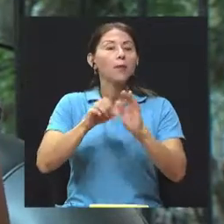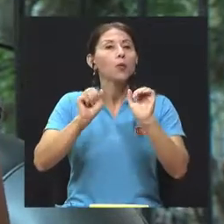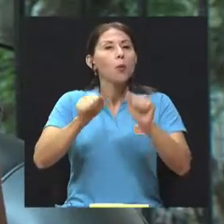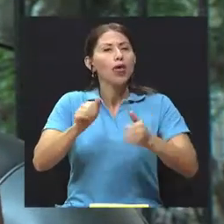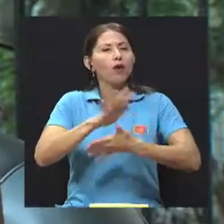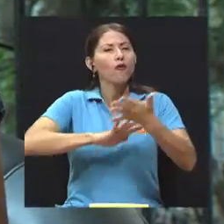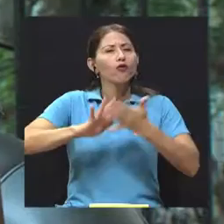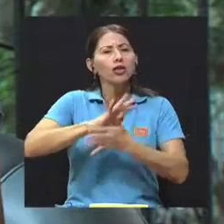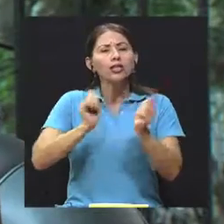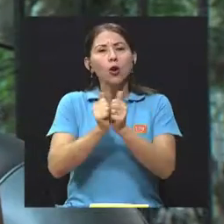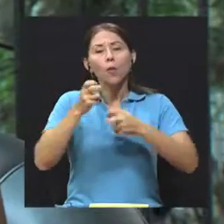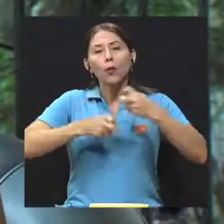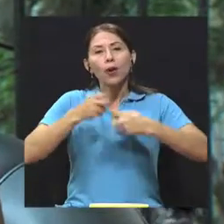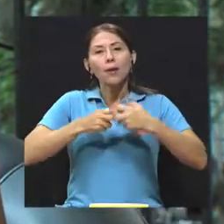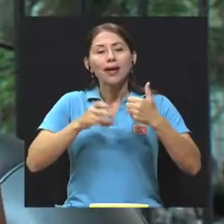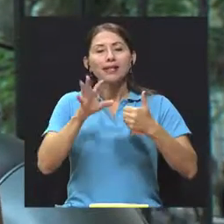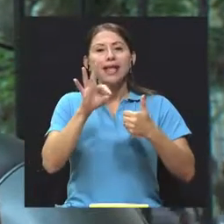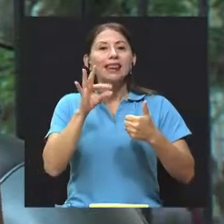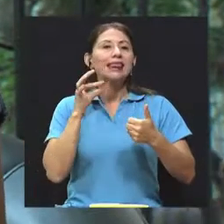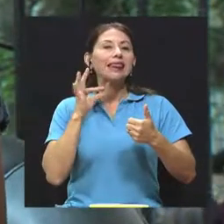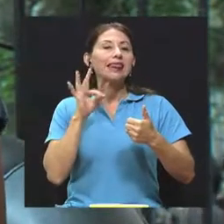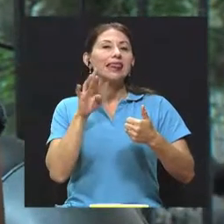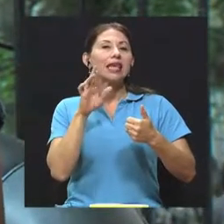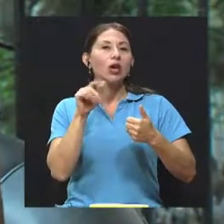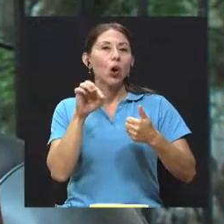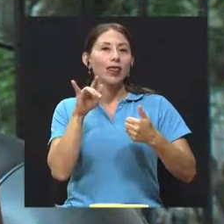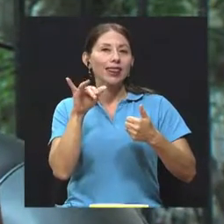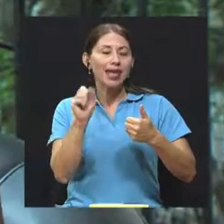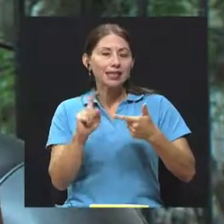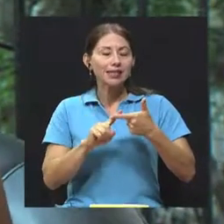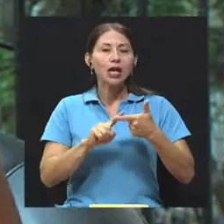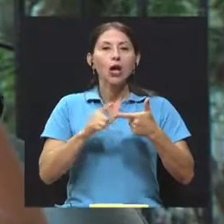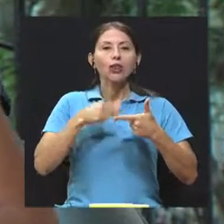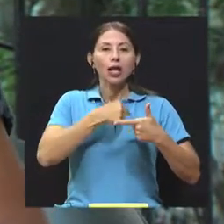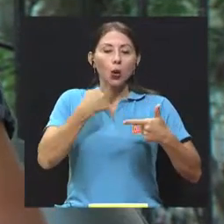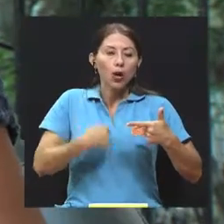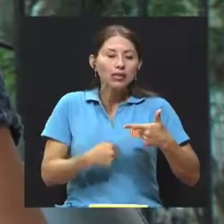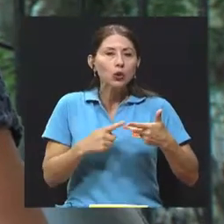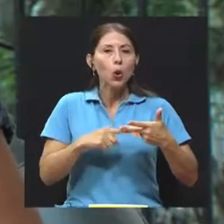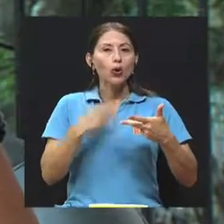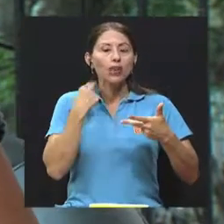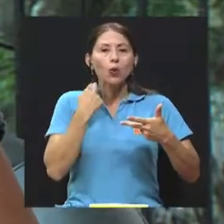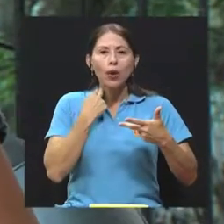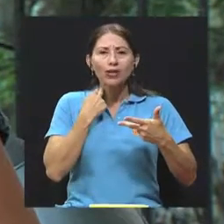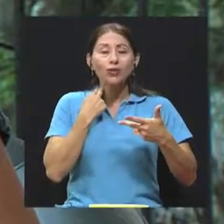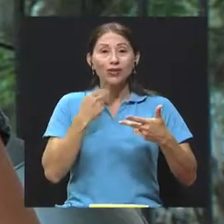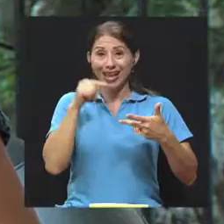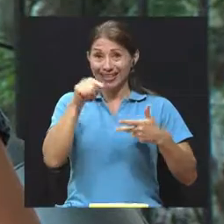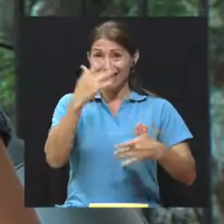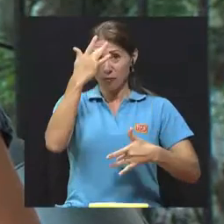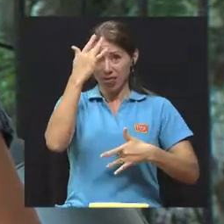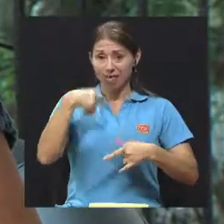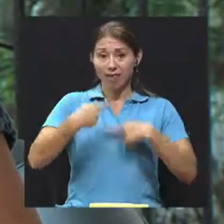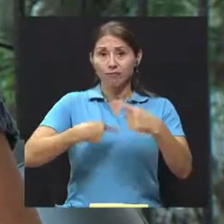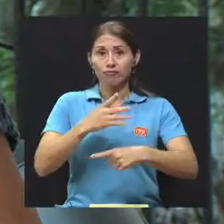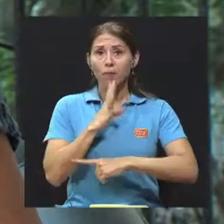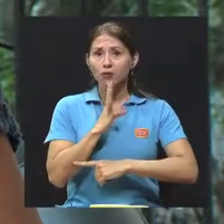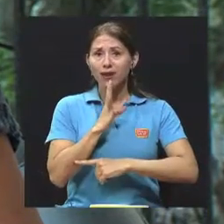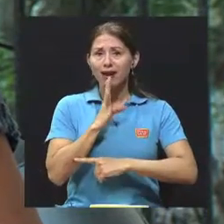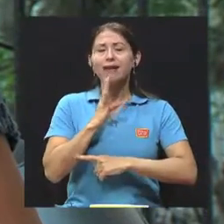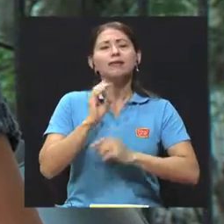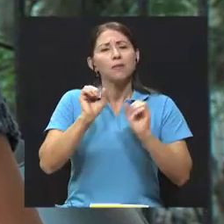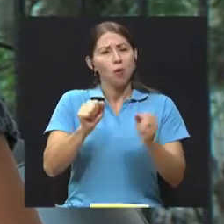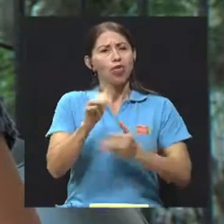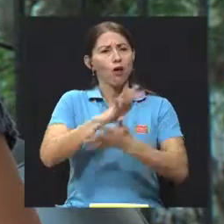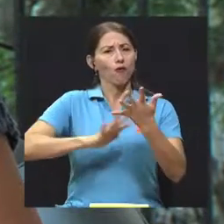también ciertos males del corazón, en los pulmones, en huesos, en fin, se tiende a confundir con otros males que a la larga